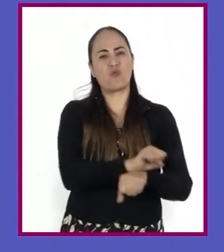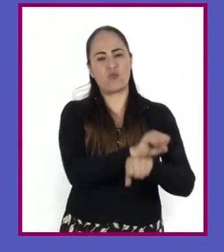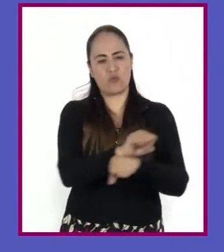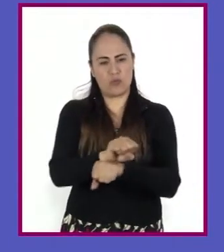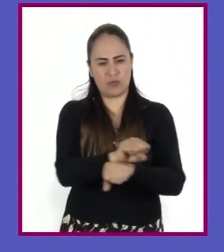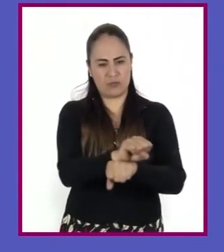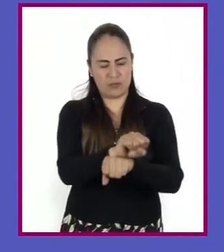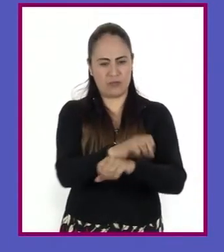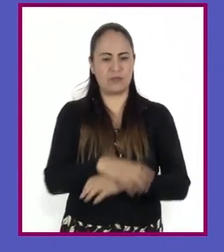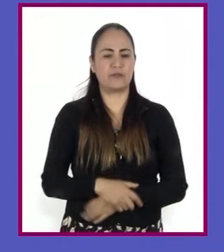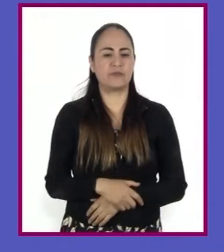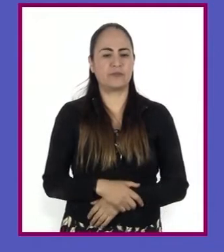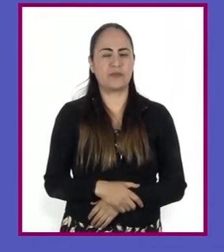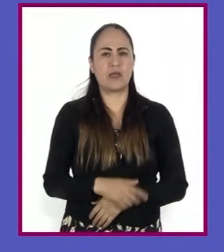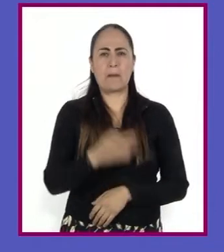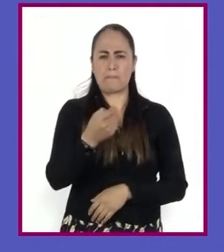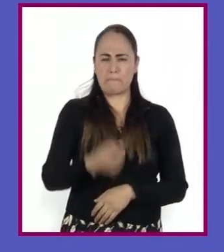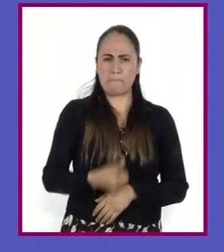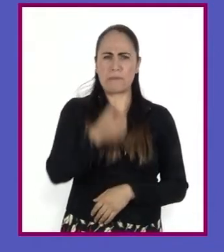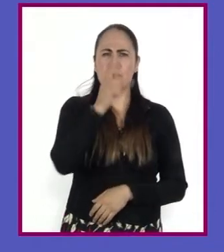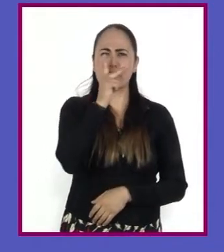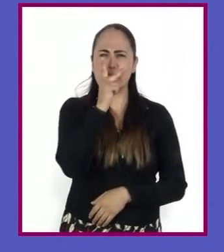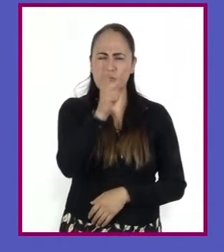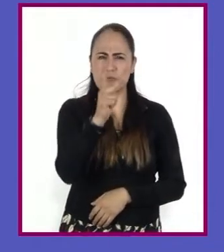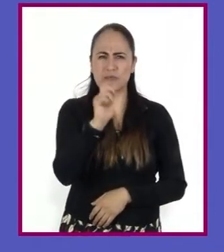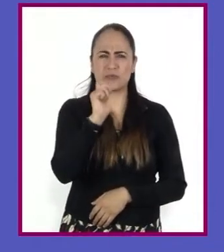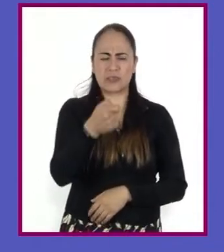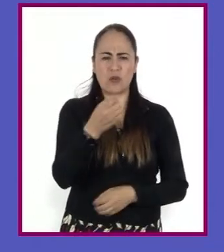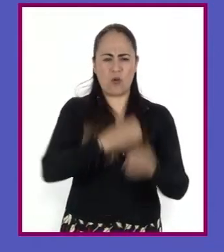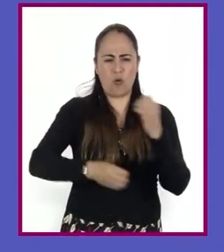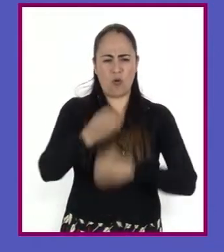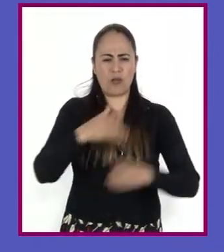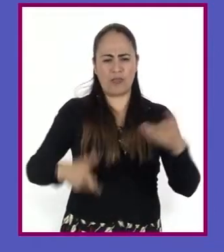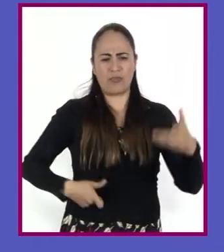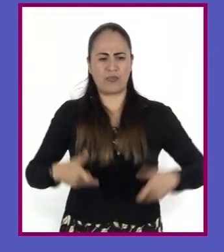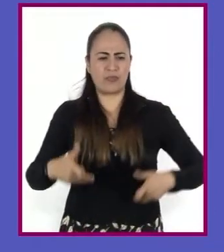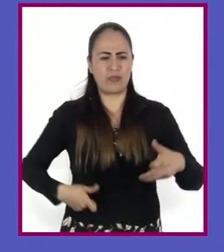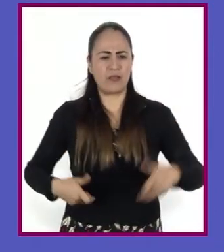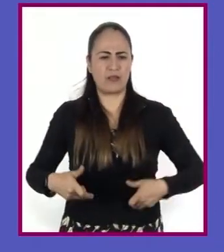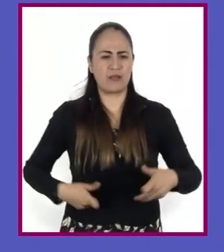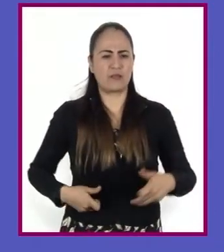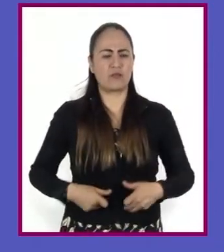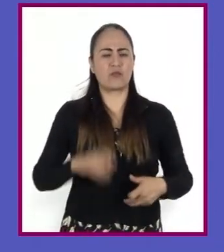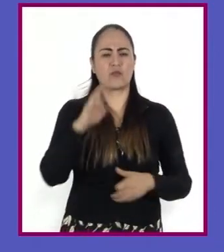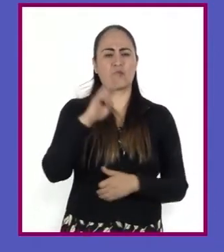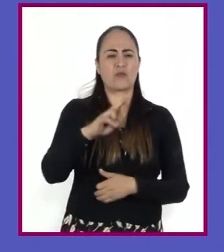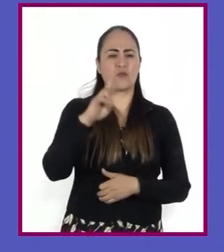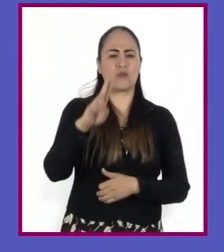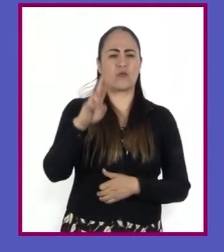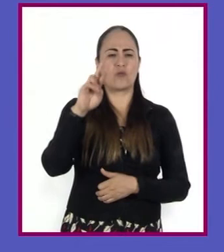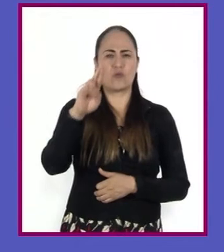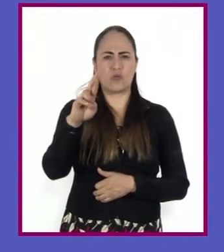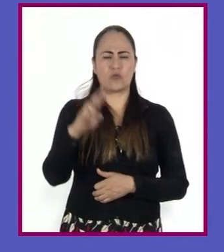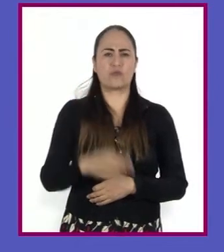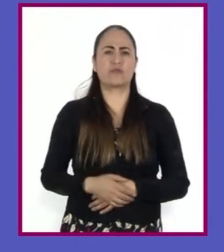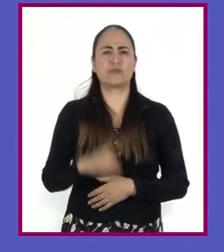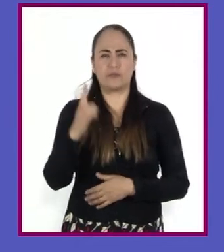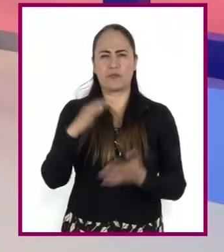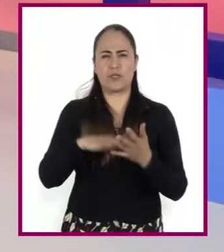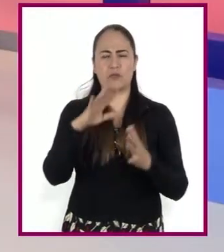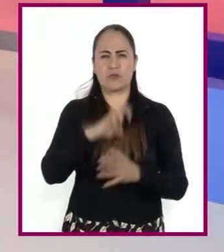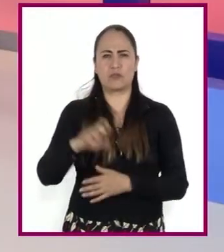y el término apareció por primera vez en su obra de teatro Ruro, Robots Universales Rossum, en 1920.